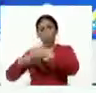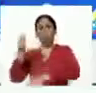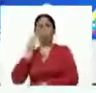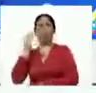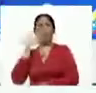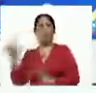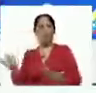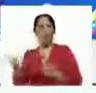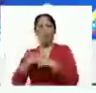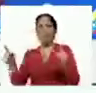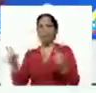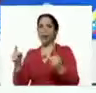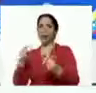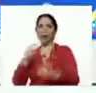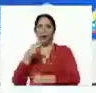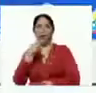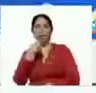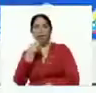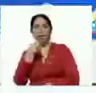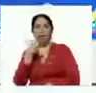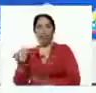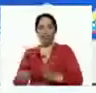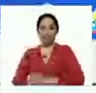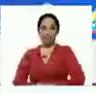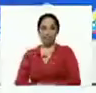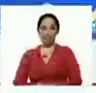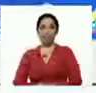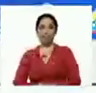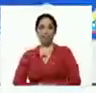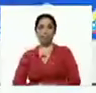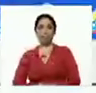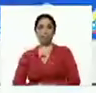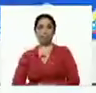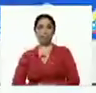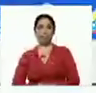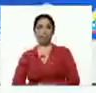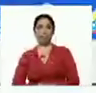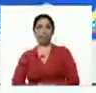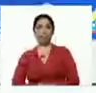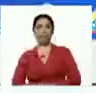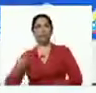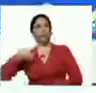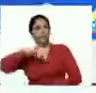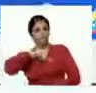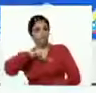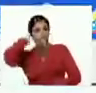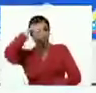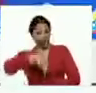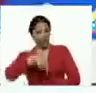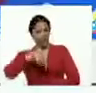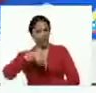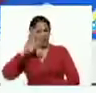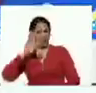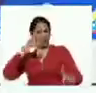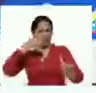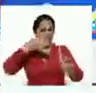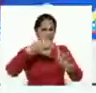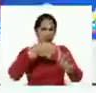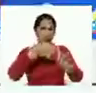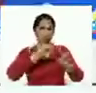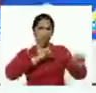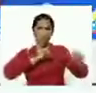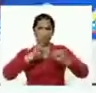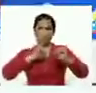pero por la lengua. Gamelote y gamelote. Nosotros estamos concentrados en los